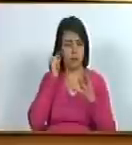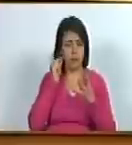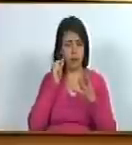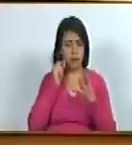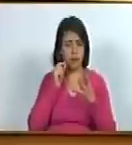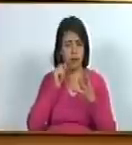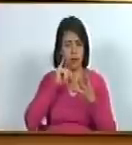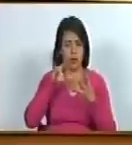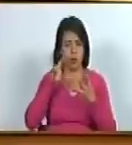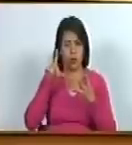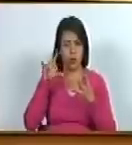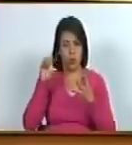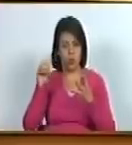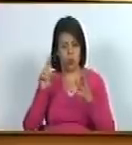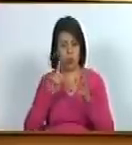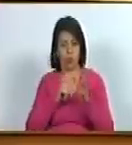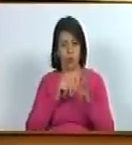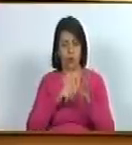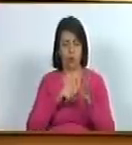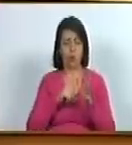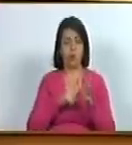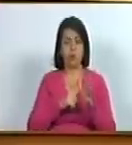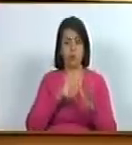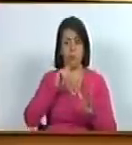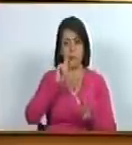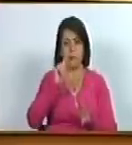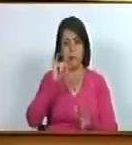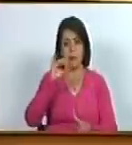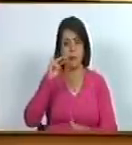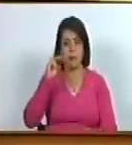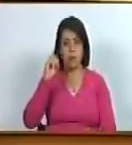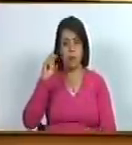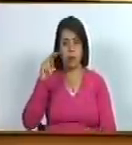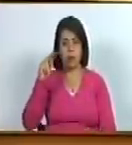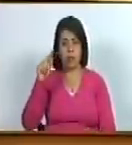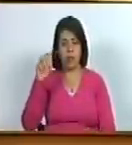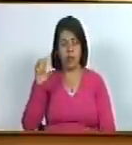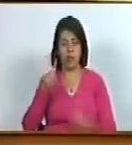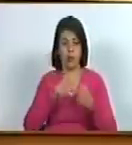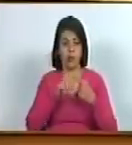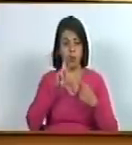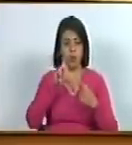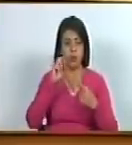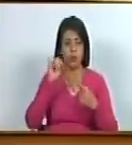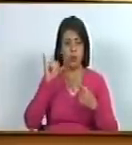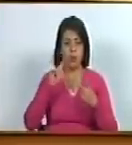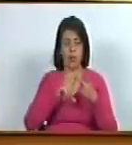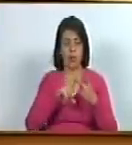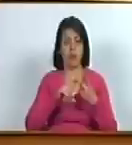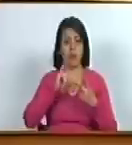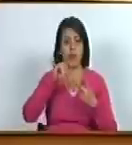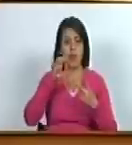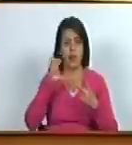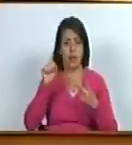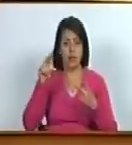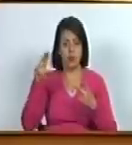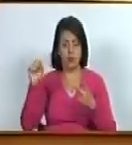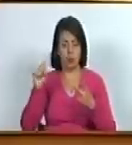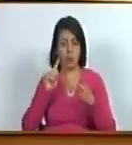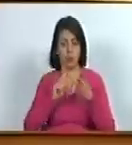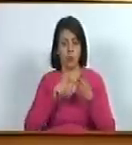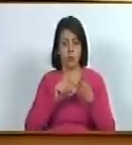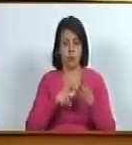diputado julio garcía serpa diputado timoteo zambrano diputado roy daza diputado jesús faría